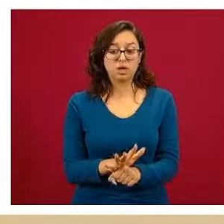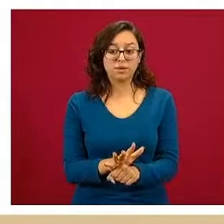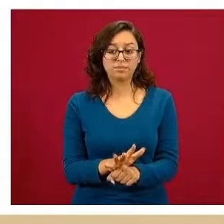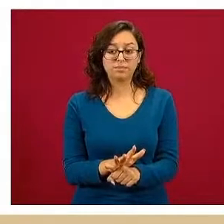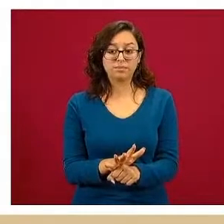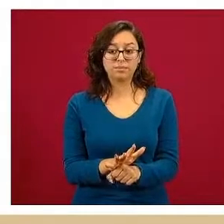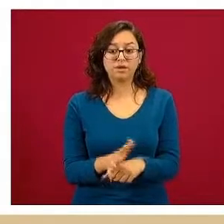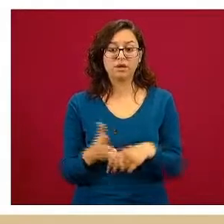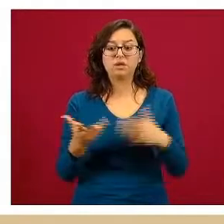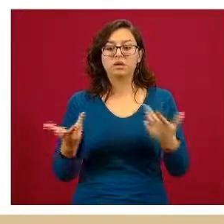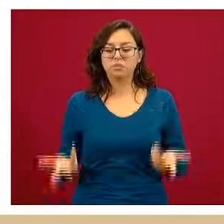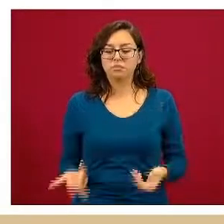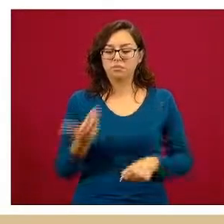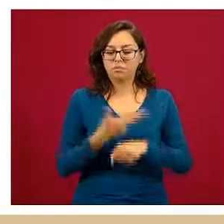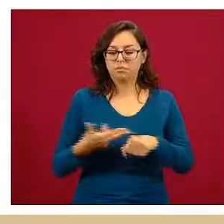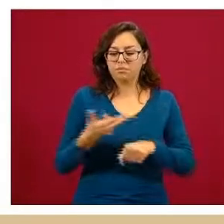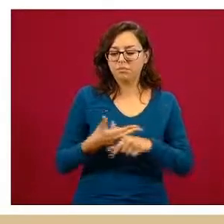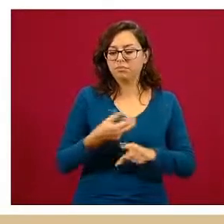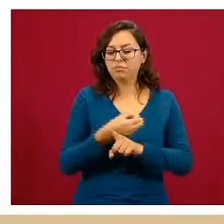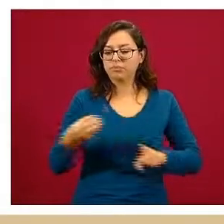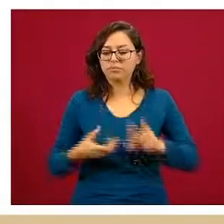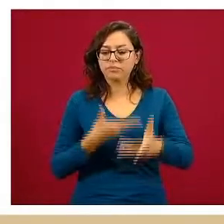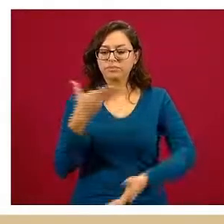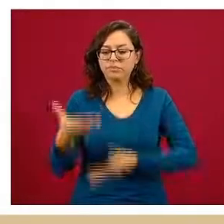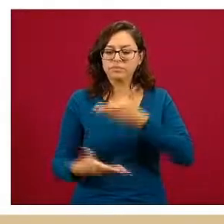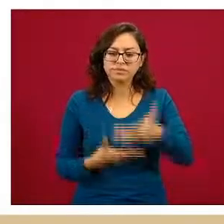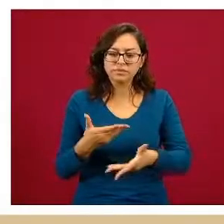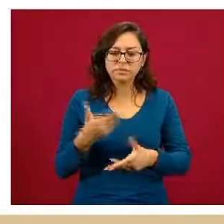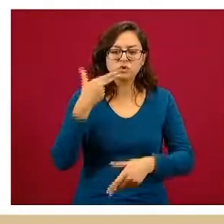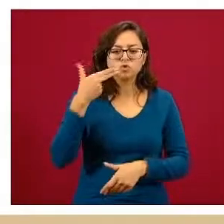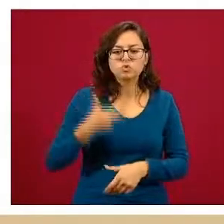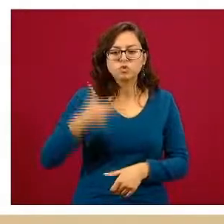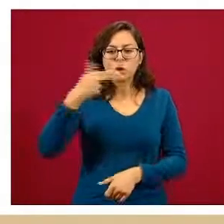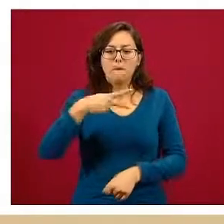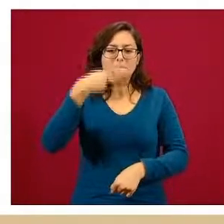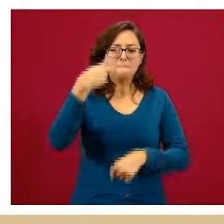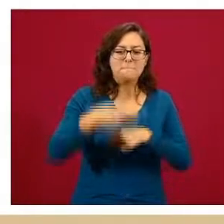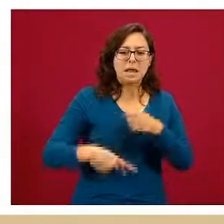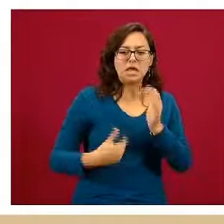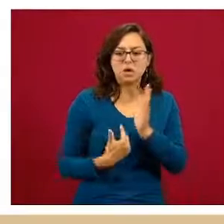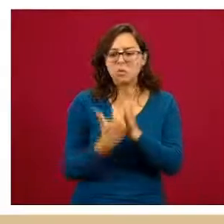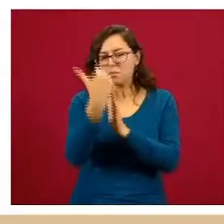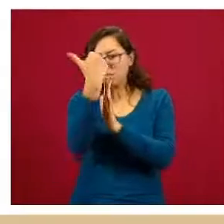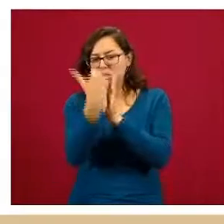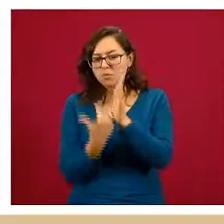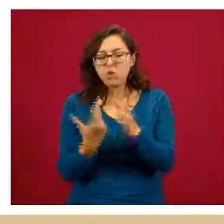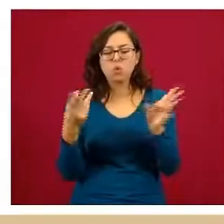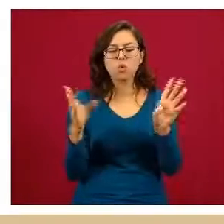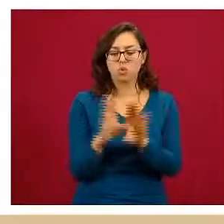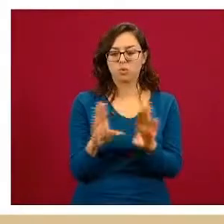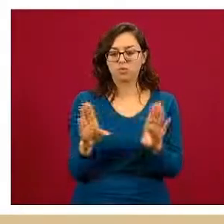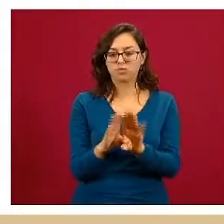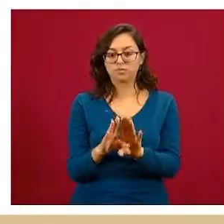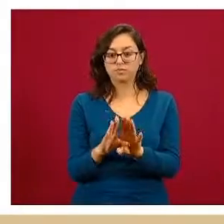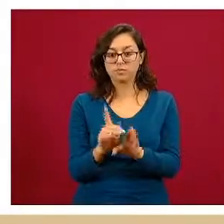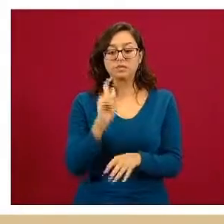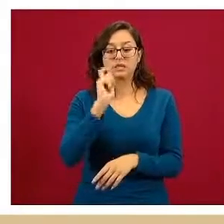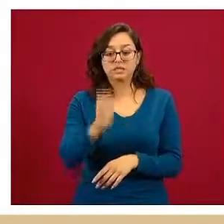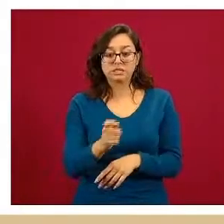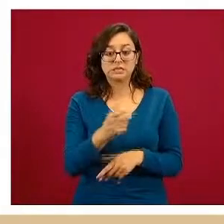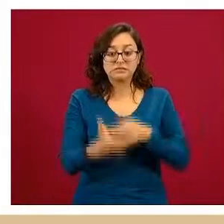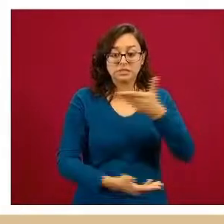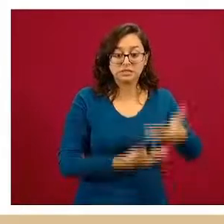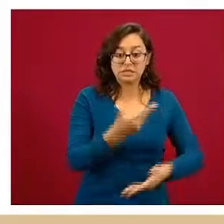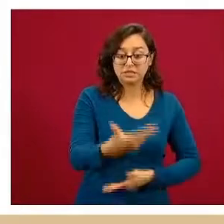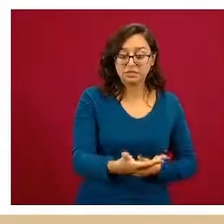organización del servicio basada en el nivel de riesgo suicida es decir no es en la estructuración de los servicios